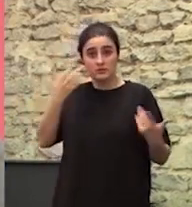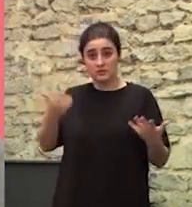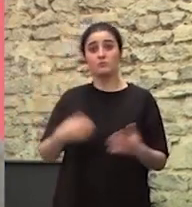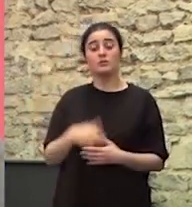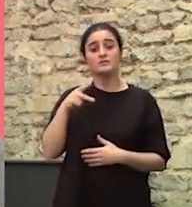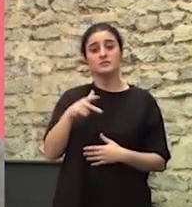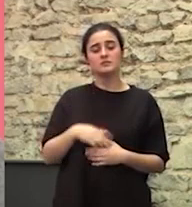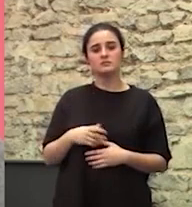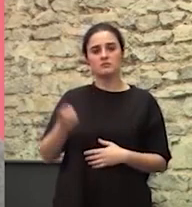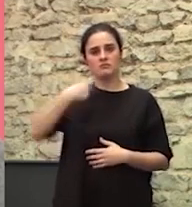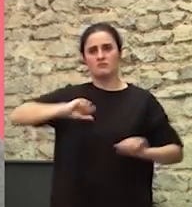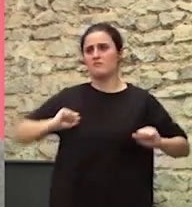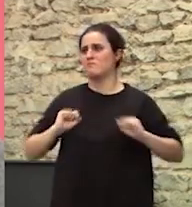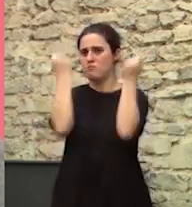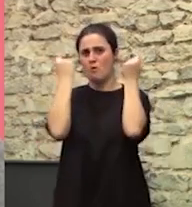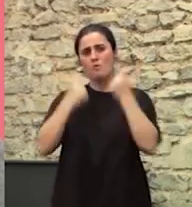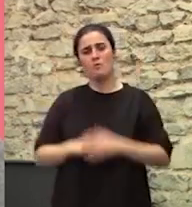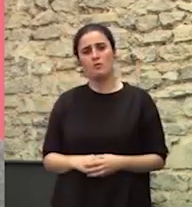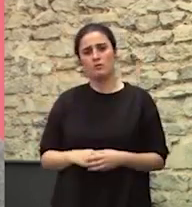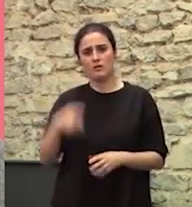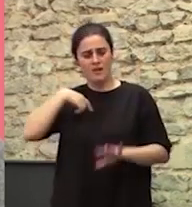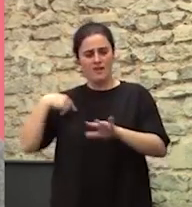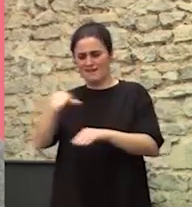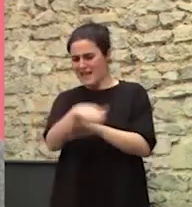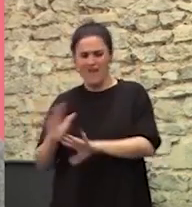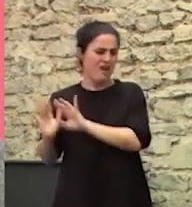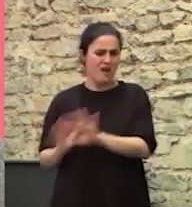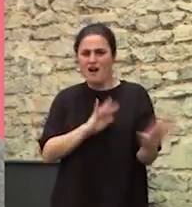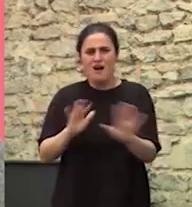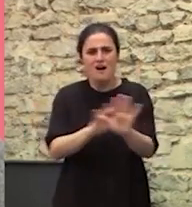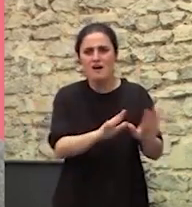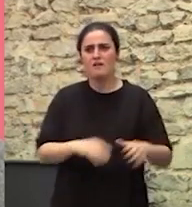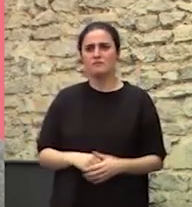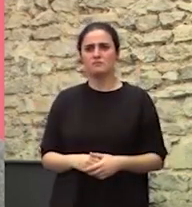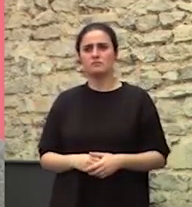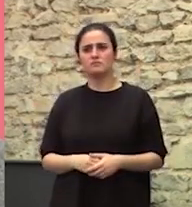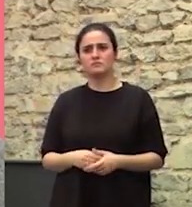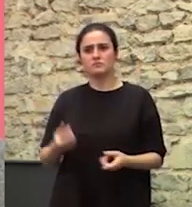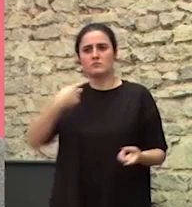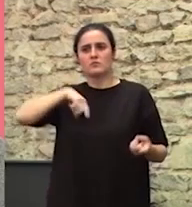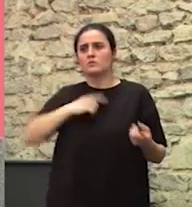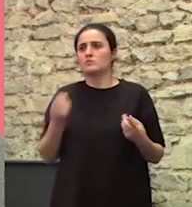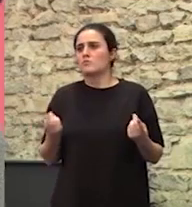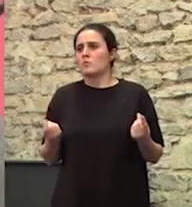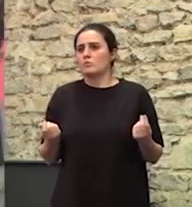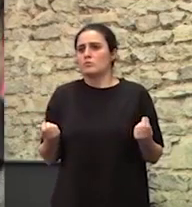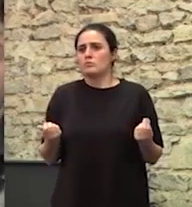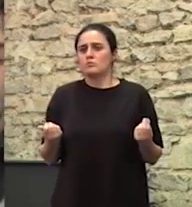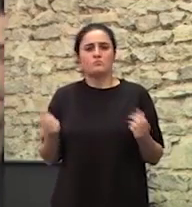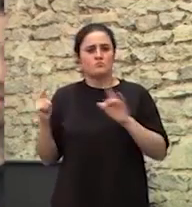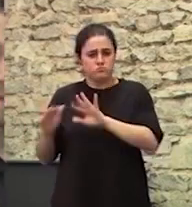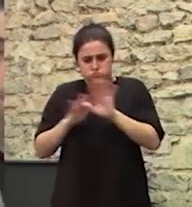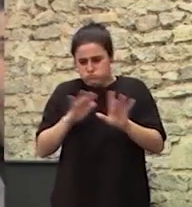Montamos en cólera Salimos a la calle Y nos ponemos Nos manifestamos